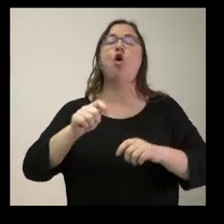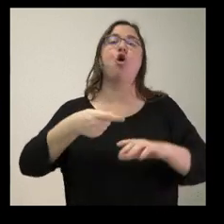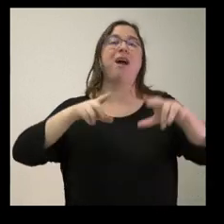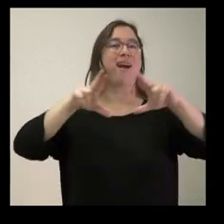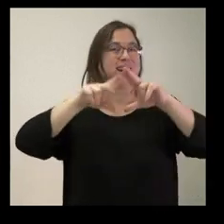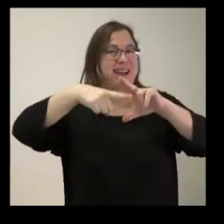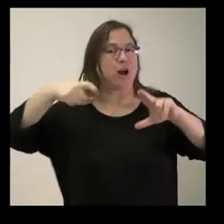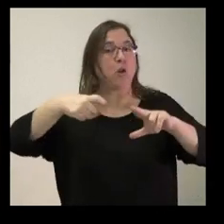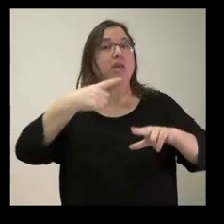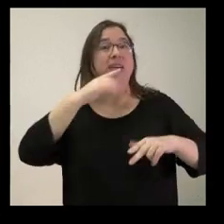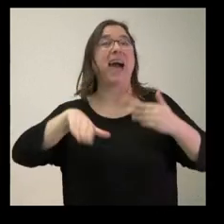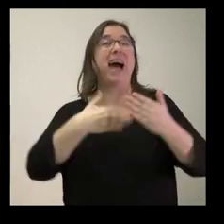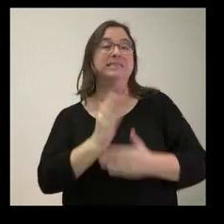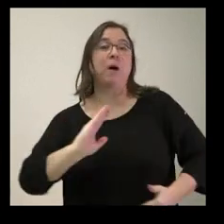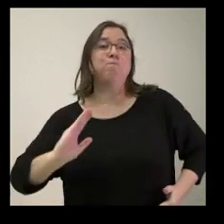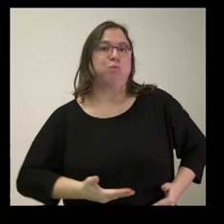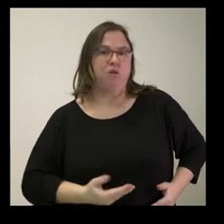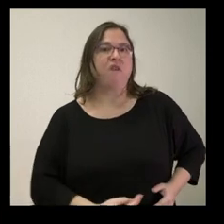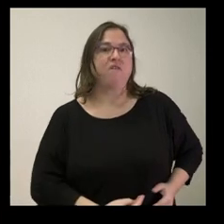puede ser perjudicial para el embrión,